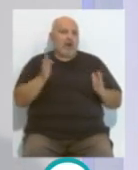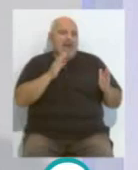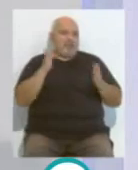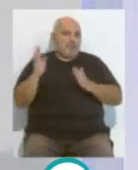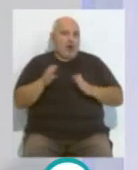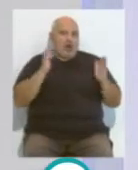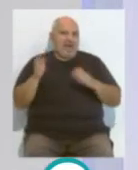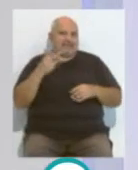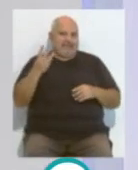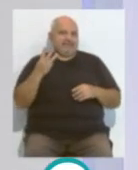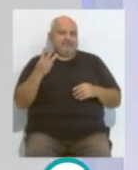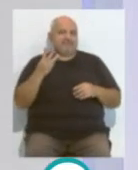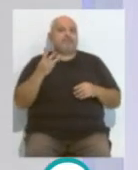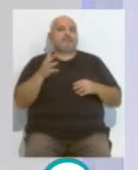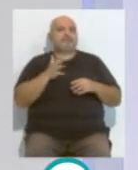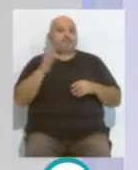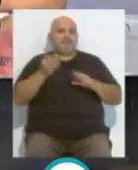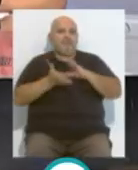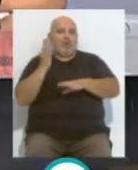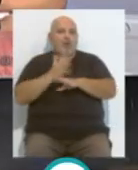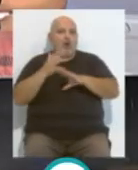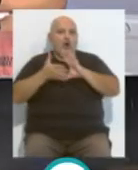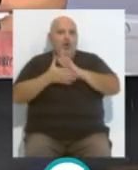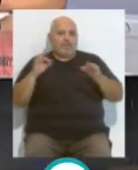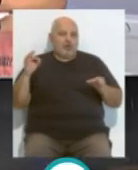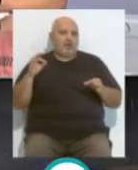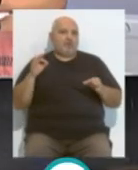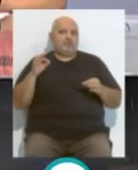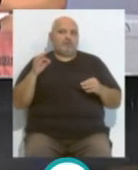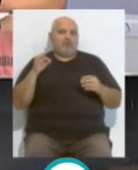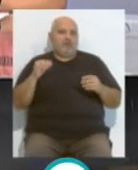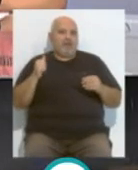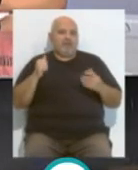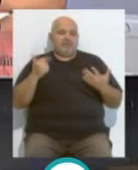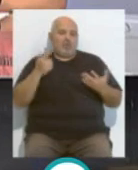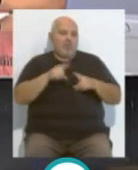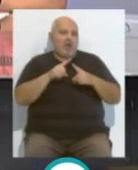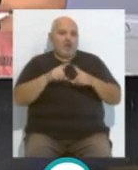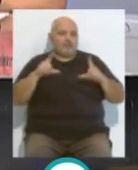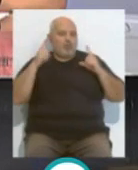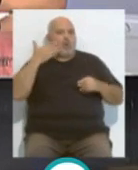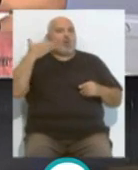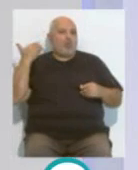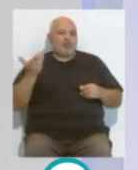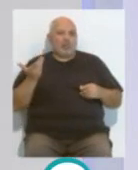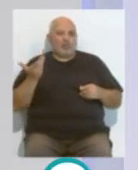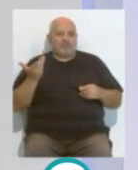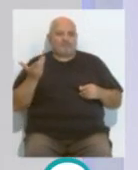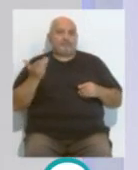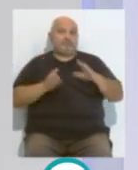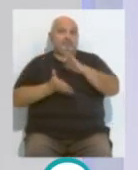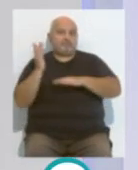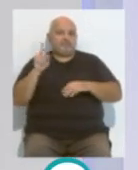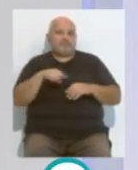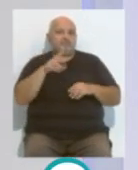y ahora se va a ir a los Juegos Olímpicos y va a ser el más fresco seguro así que yo creo que no sé si irá o no